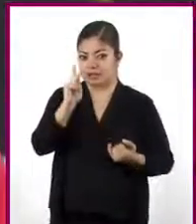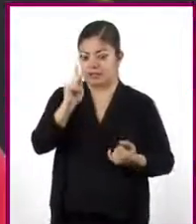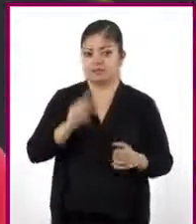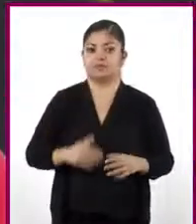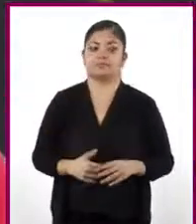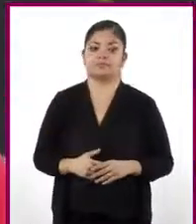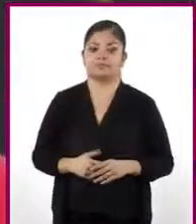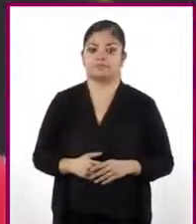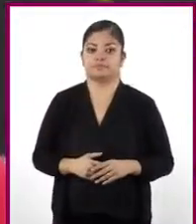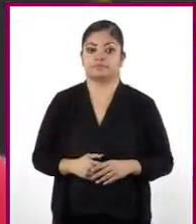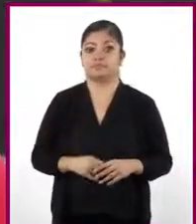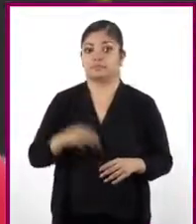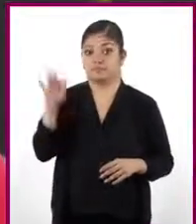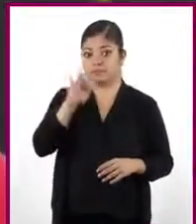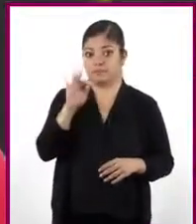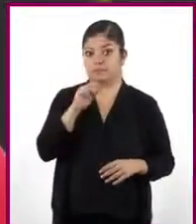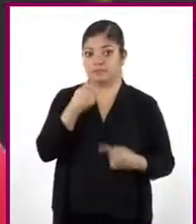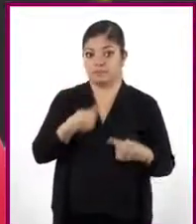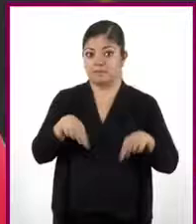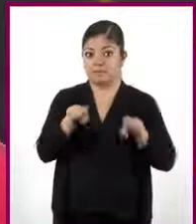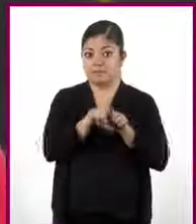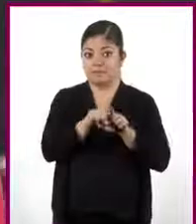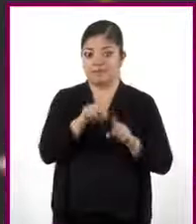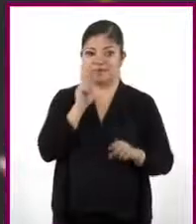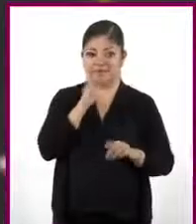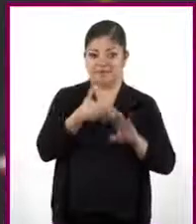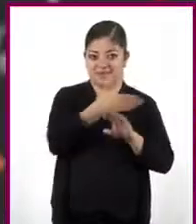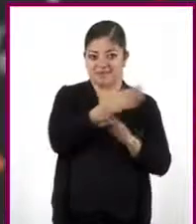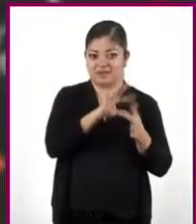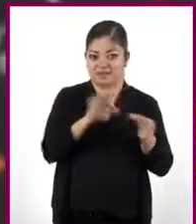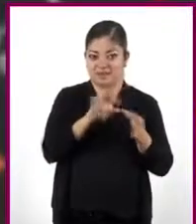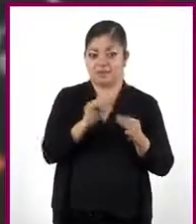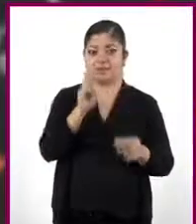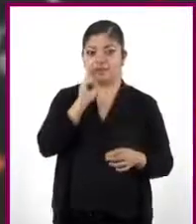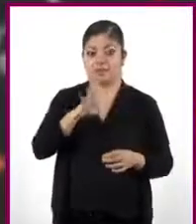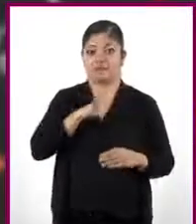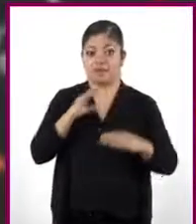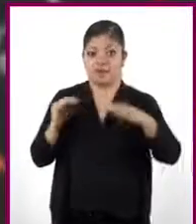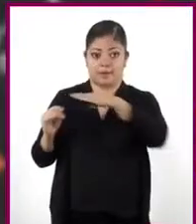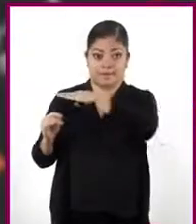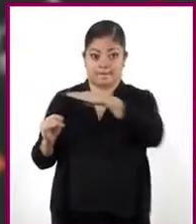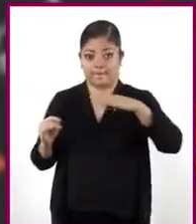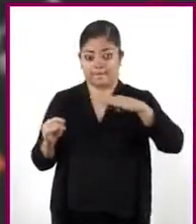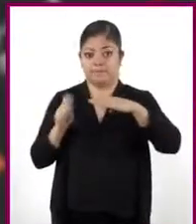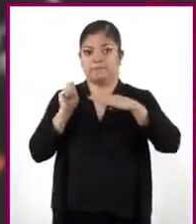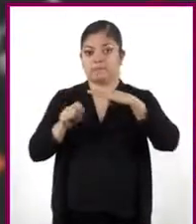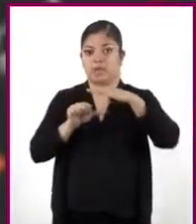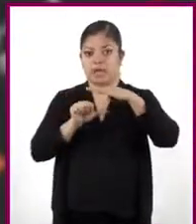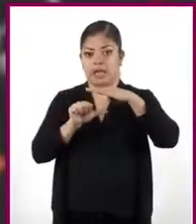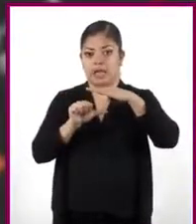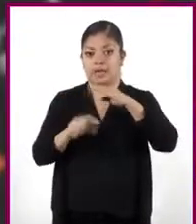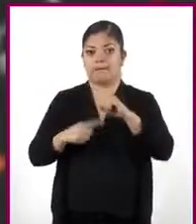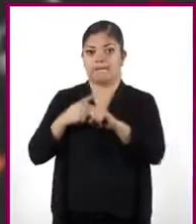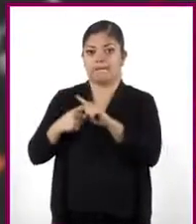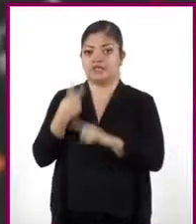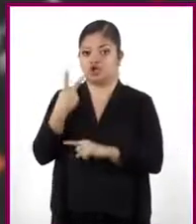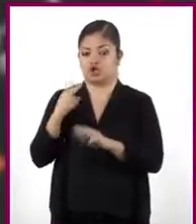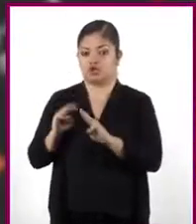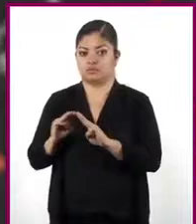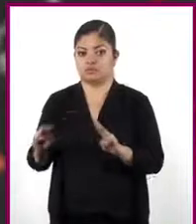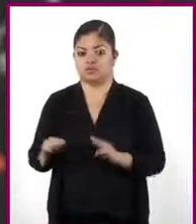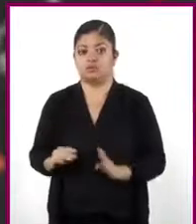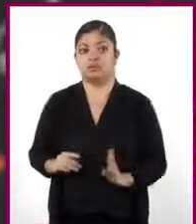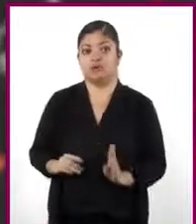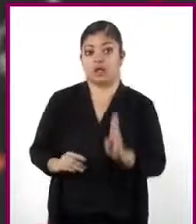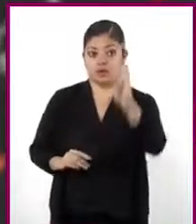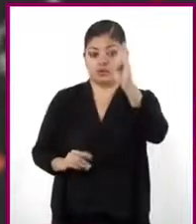Si aplicamos el procedimiento de la cápsula, tenemos que la base es A más 2 metros y la